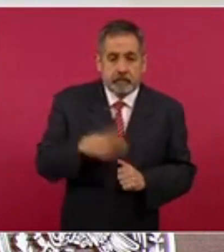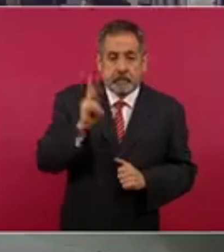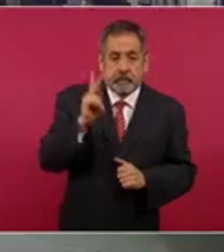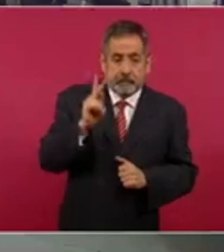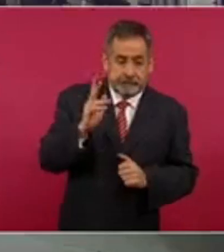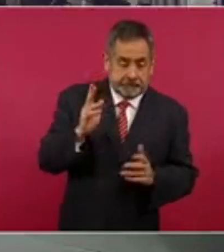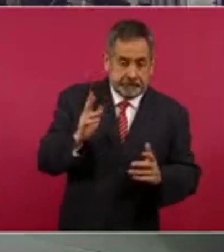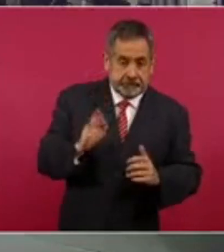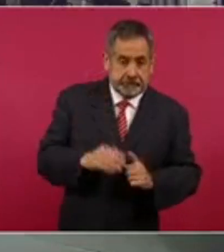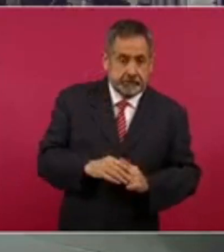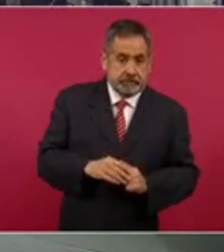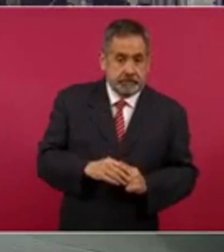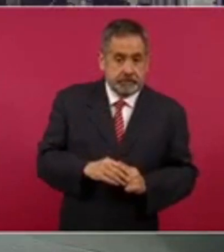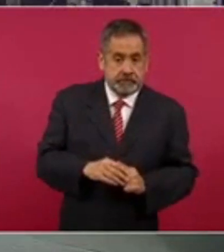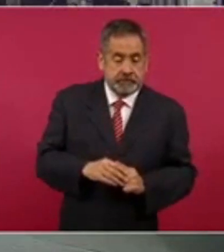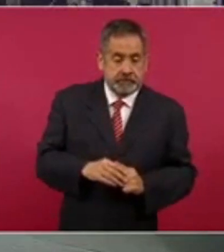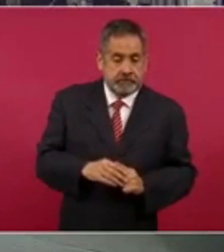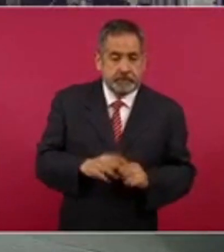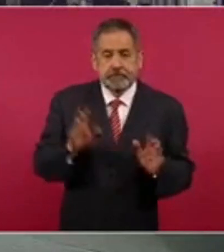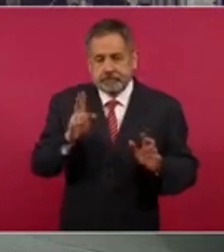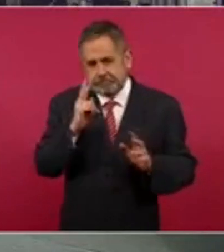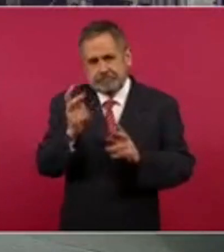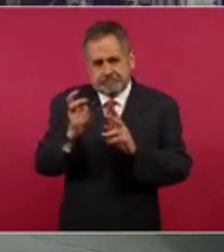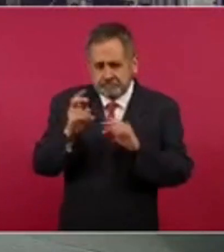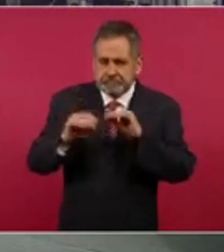estamos en esto. Gracias.